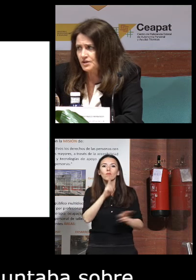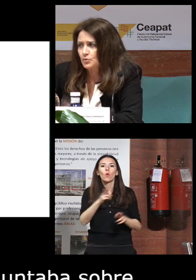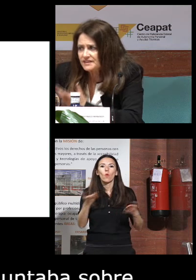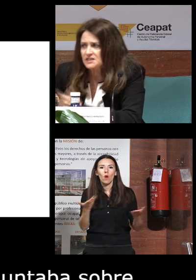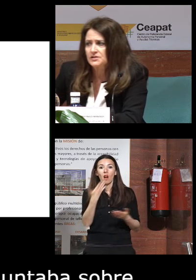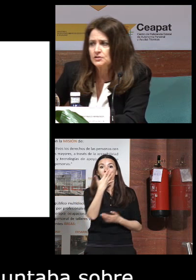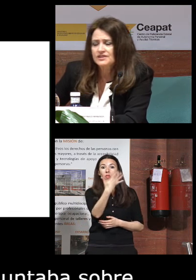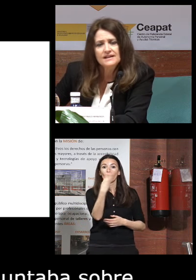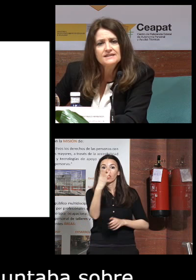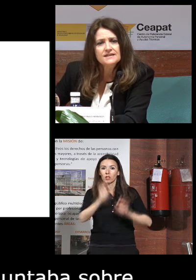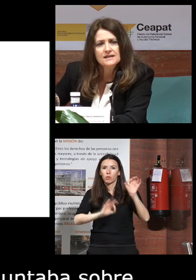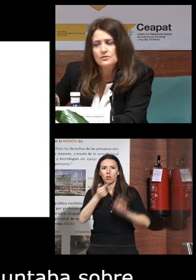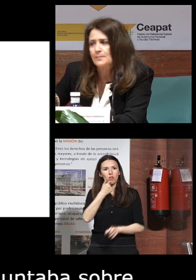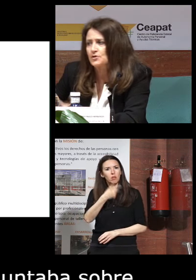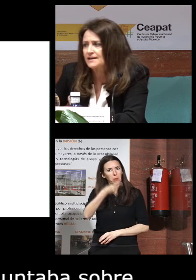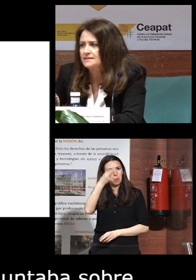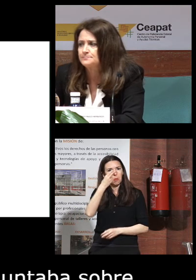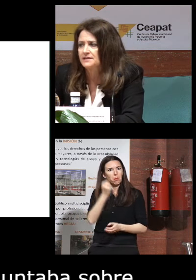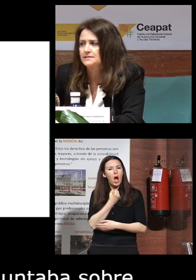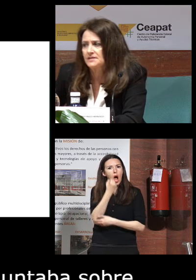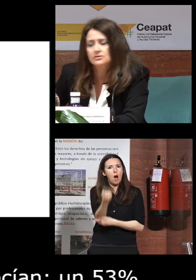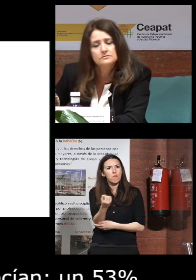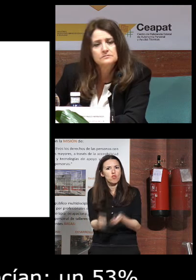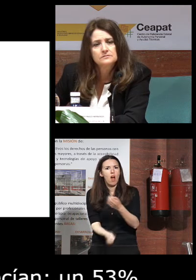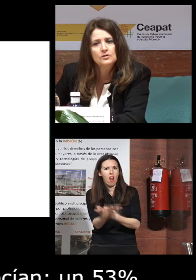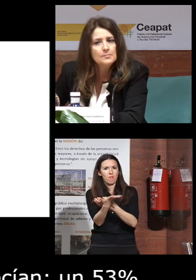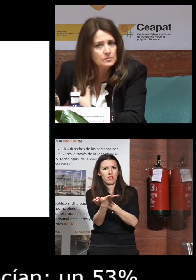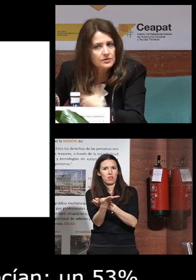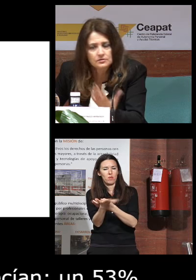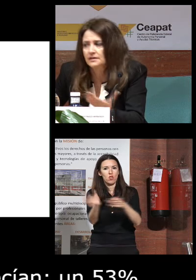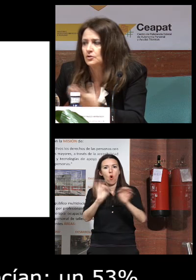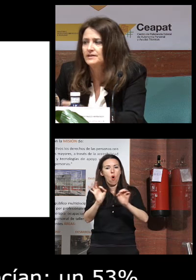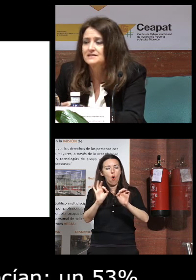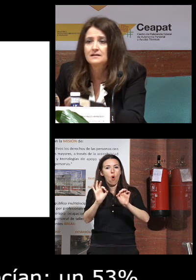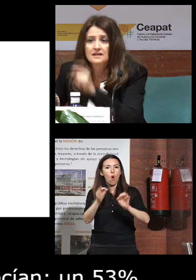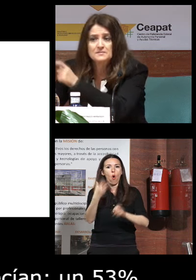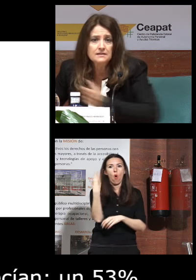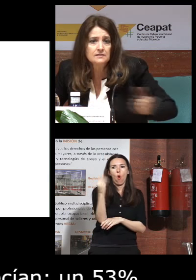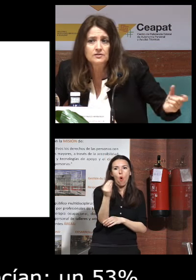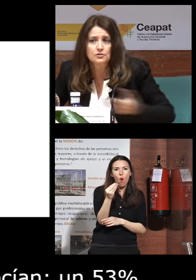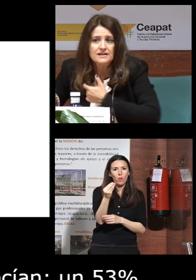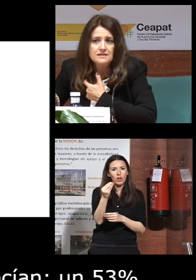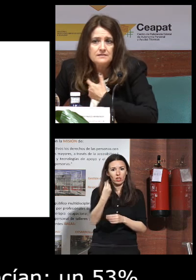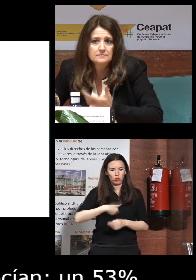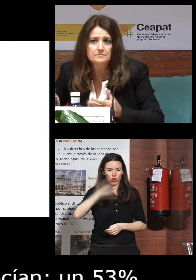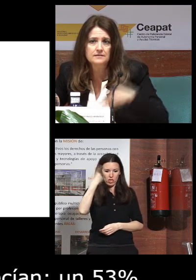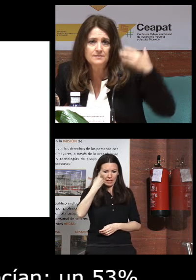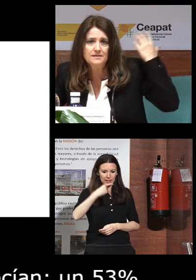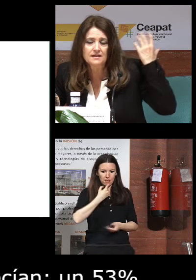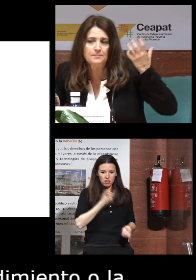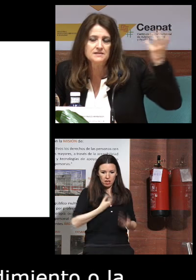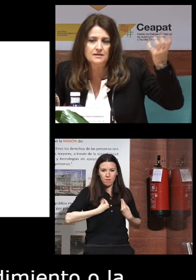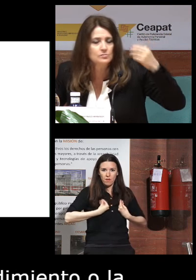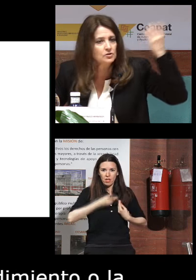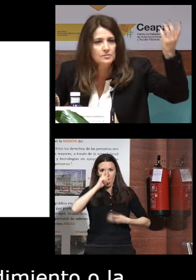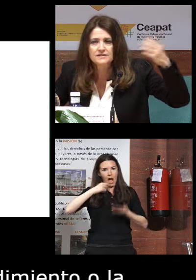un 53% estaría interesado en apoyar el emprendimiento o la promoción de jóvenes transmitir lo que yo ya sé de mi